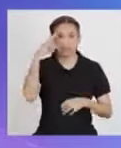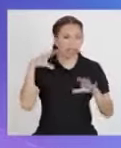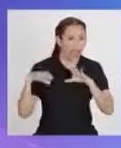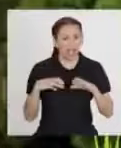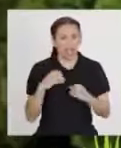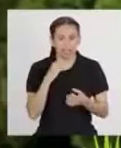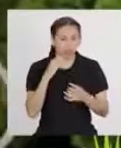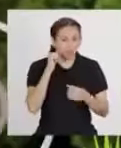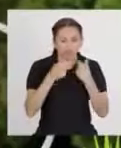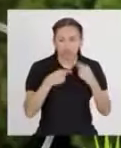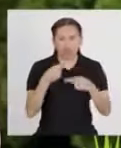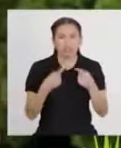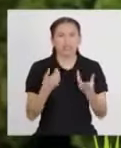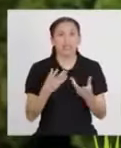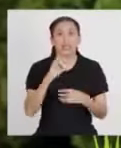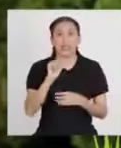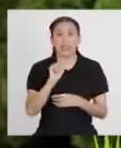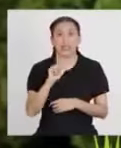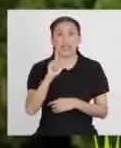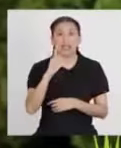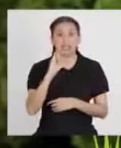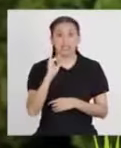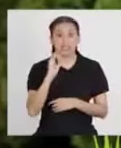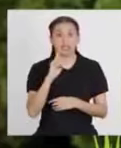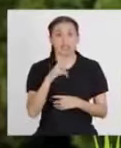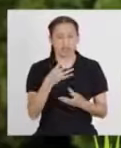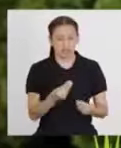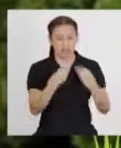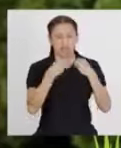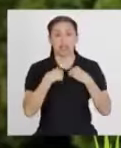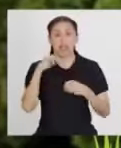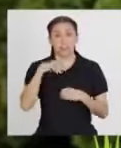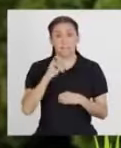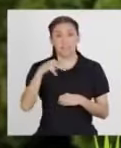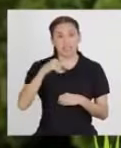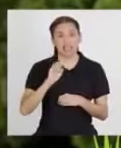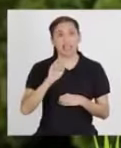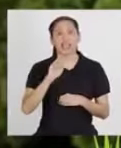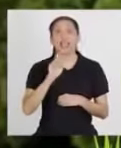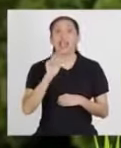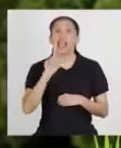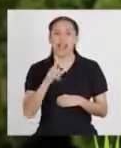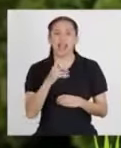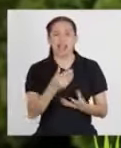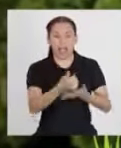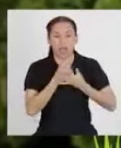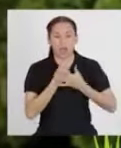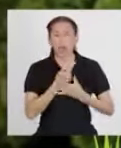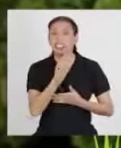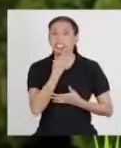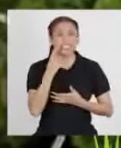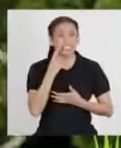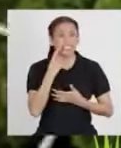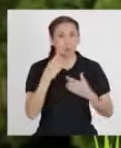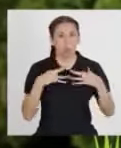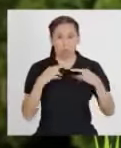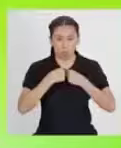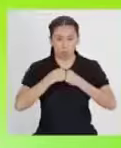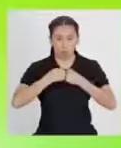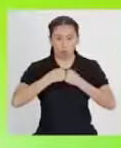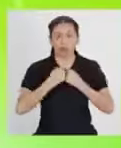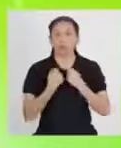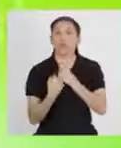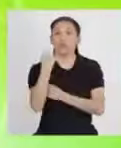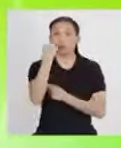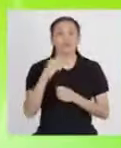tareas. Como el calcio, que es un mineral que nos ayuda a tener huesos y dientes fuertes.